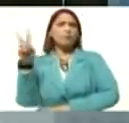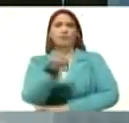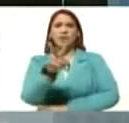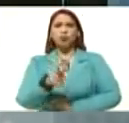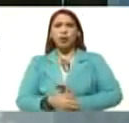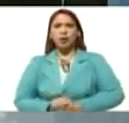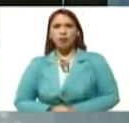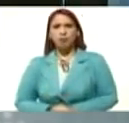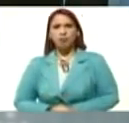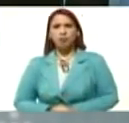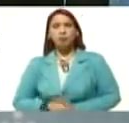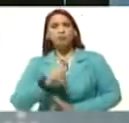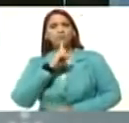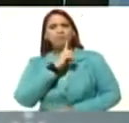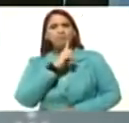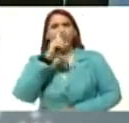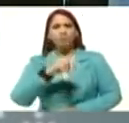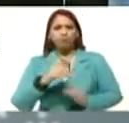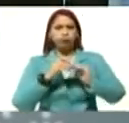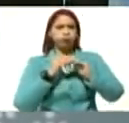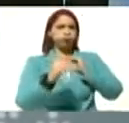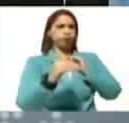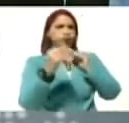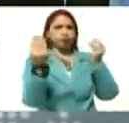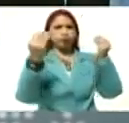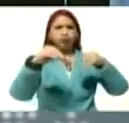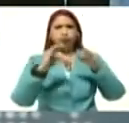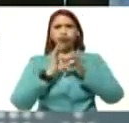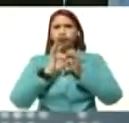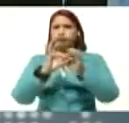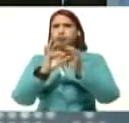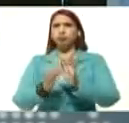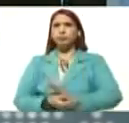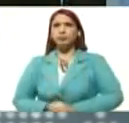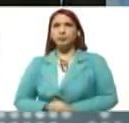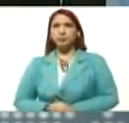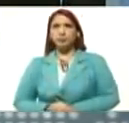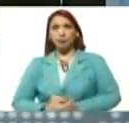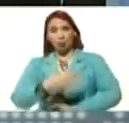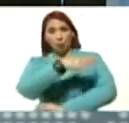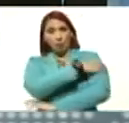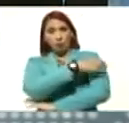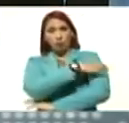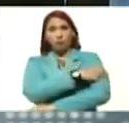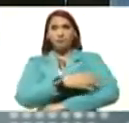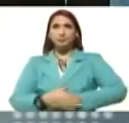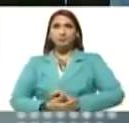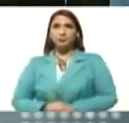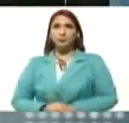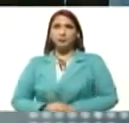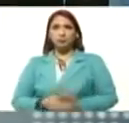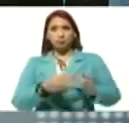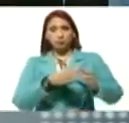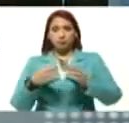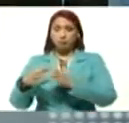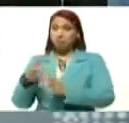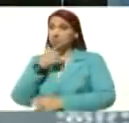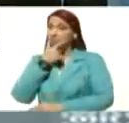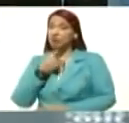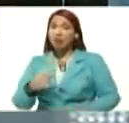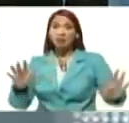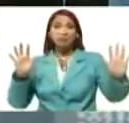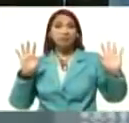de Venezuela, y la llamada, plataforma unitaria, de la oposición, sencillo, como eso,